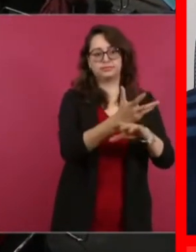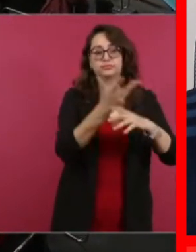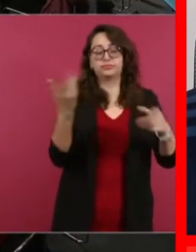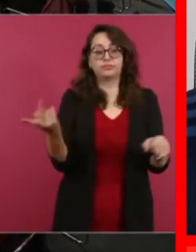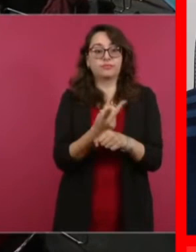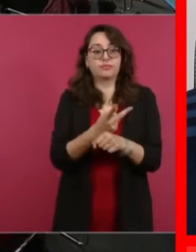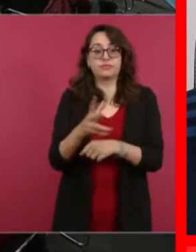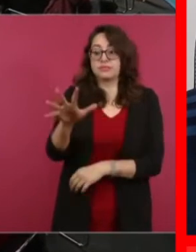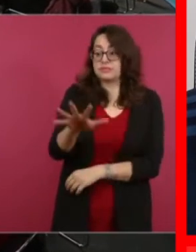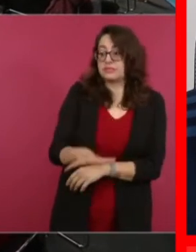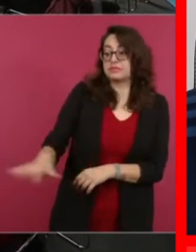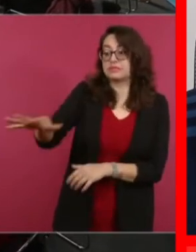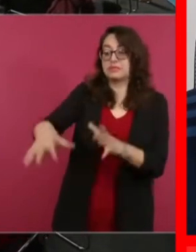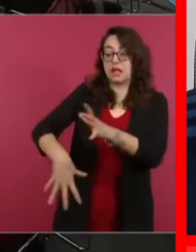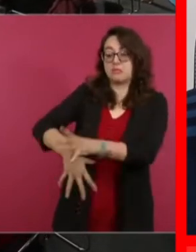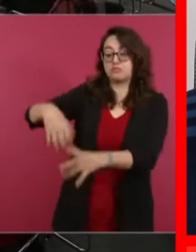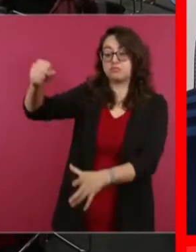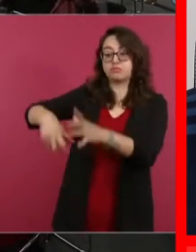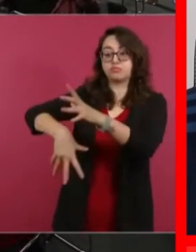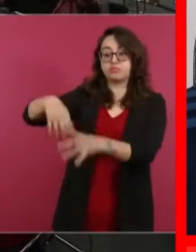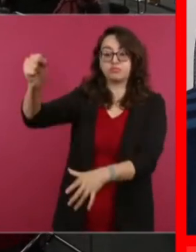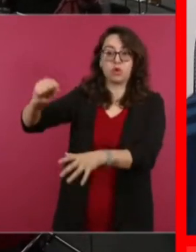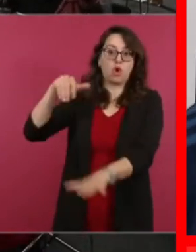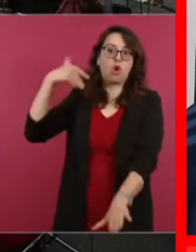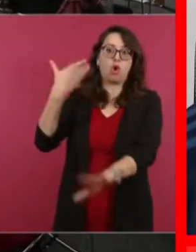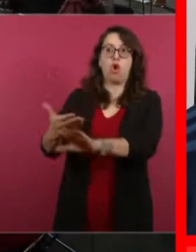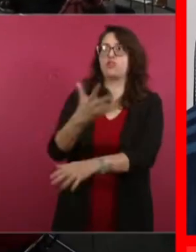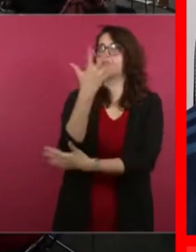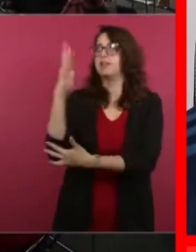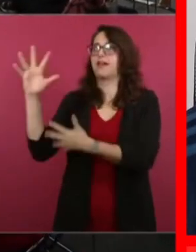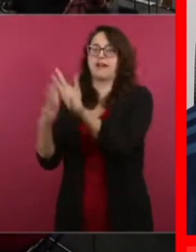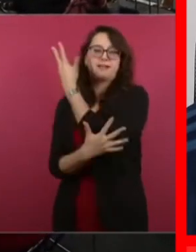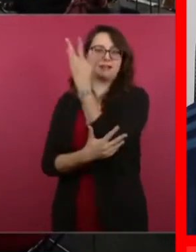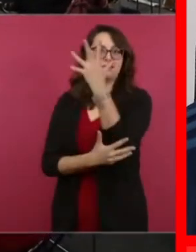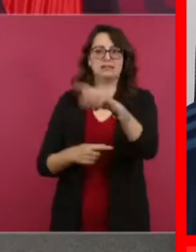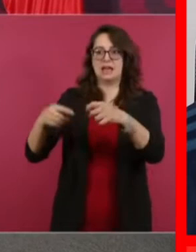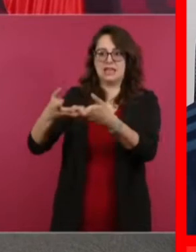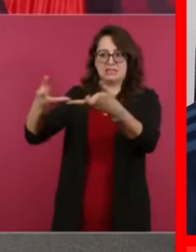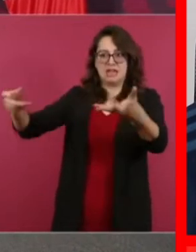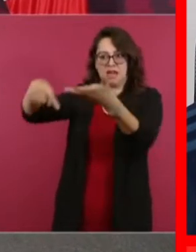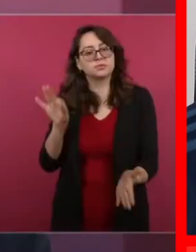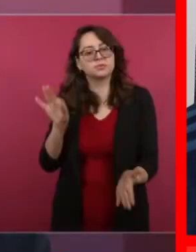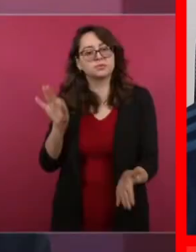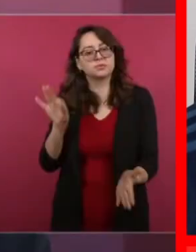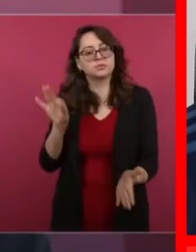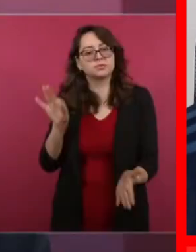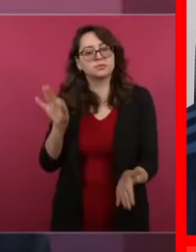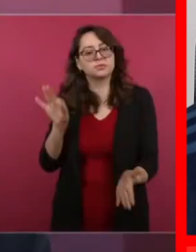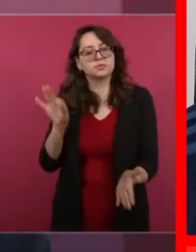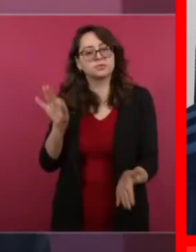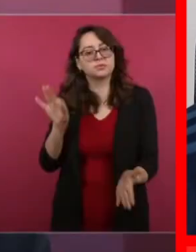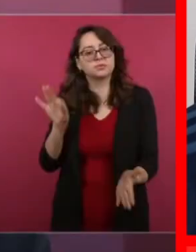están dañando el medio ambiente, pues vamos amigos rápidamente a escuchar lo que está